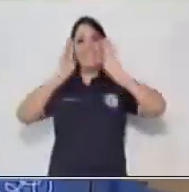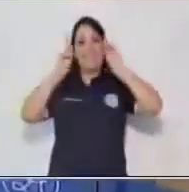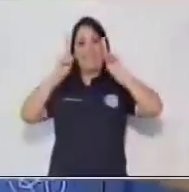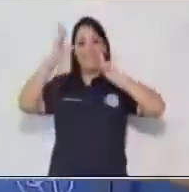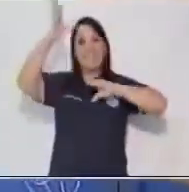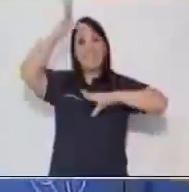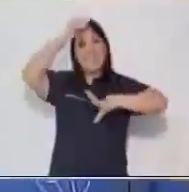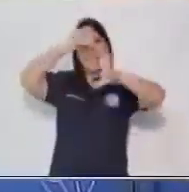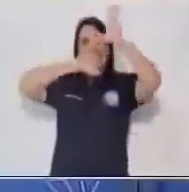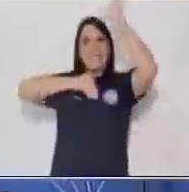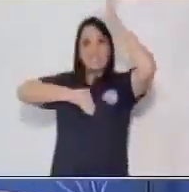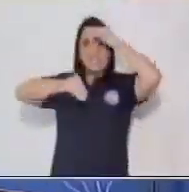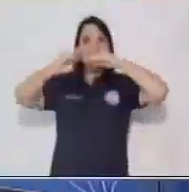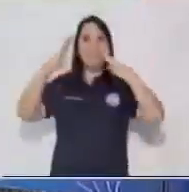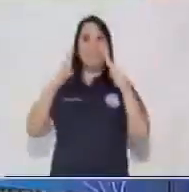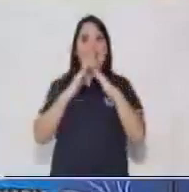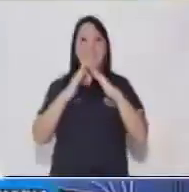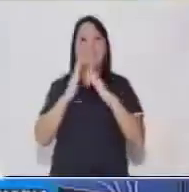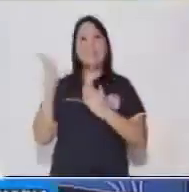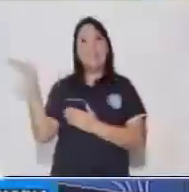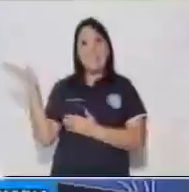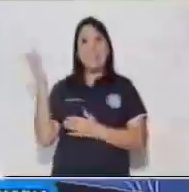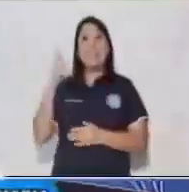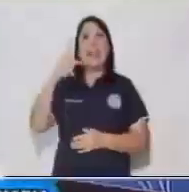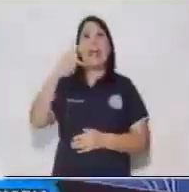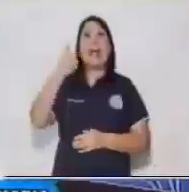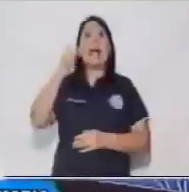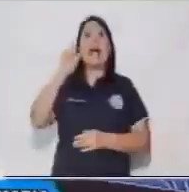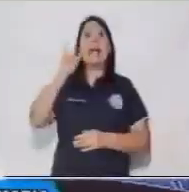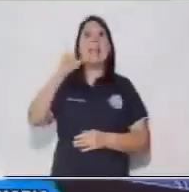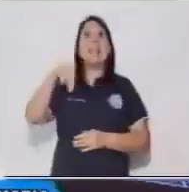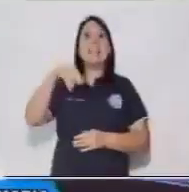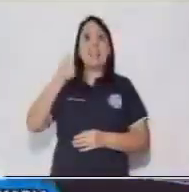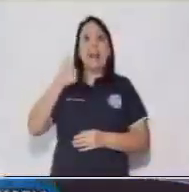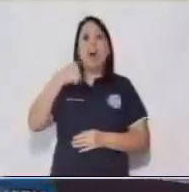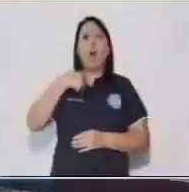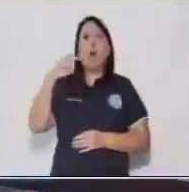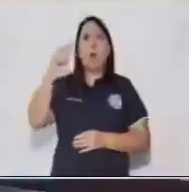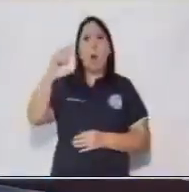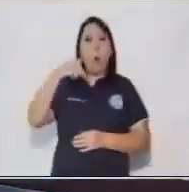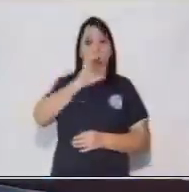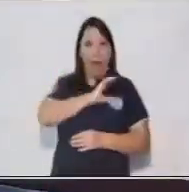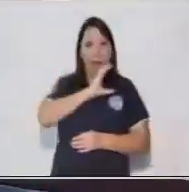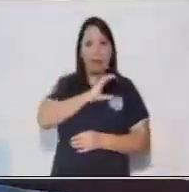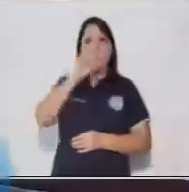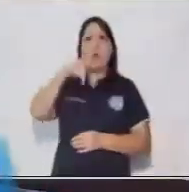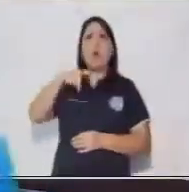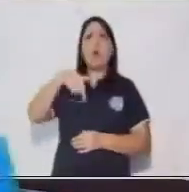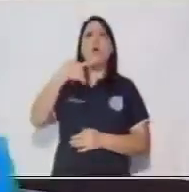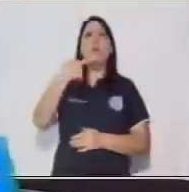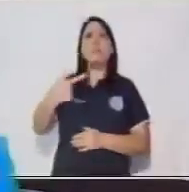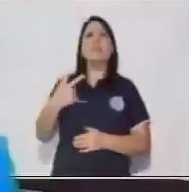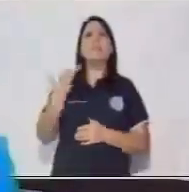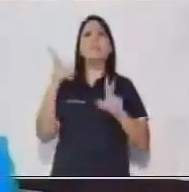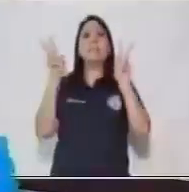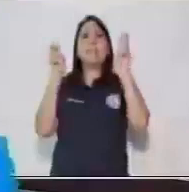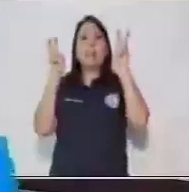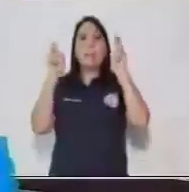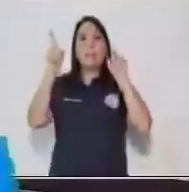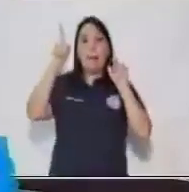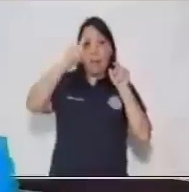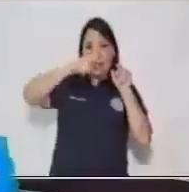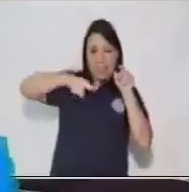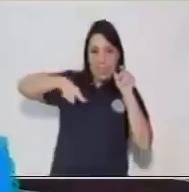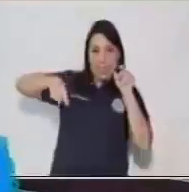Aprendo en Casa. Soy Karina Martínez y hoy hablaremos del diagrama circular a través de